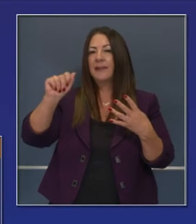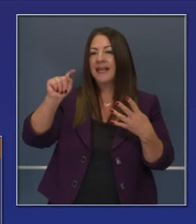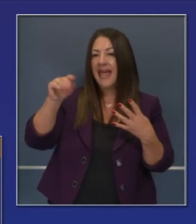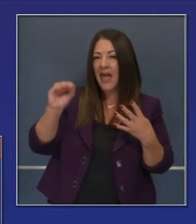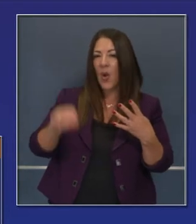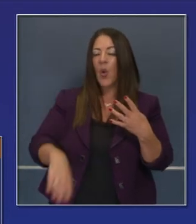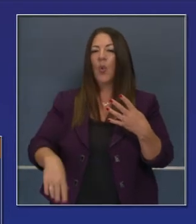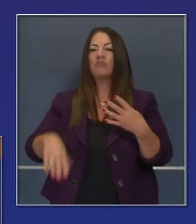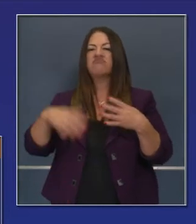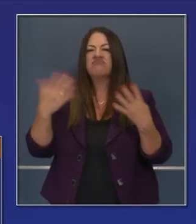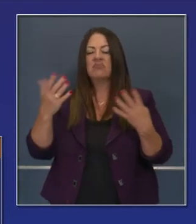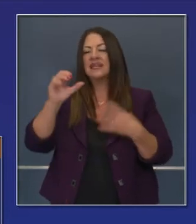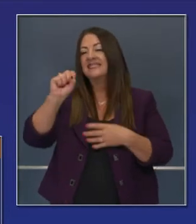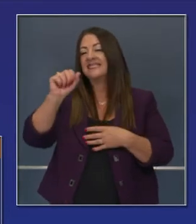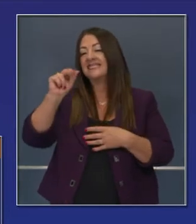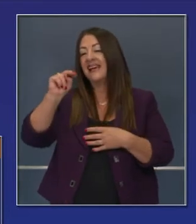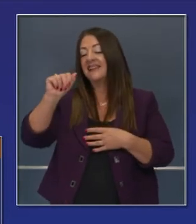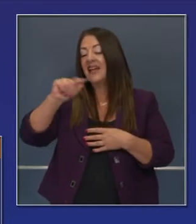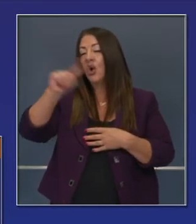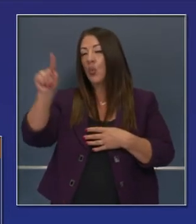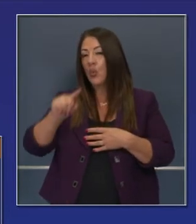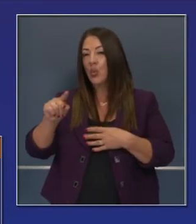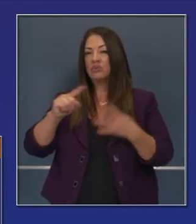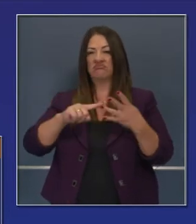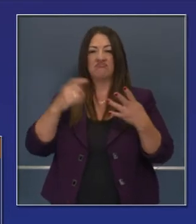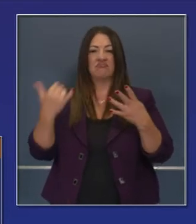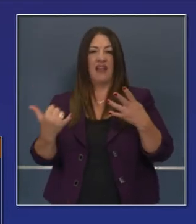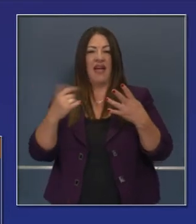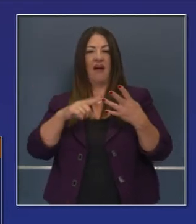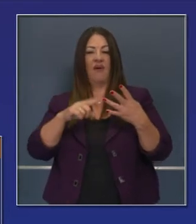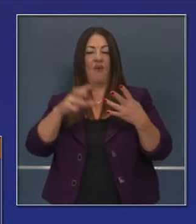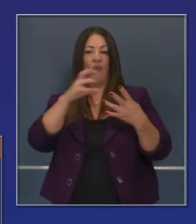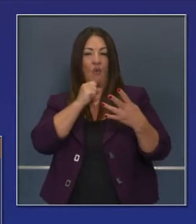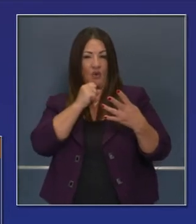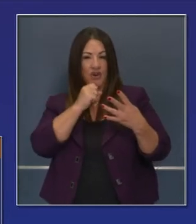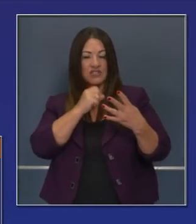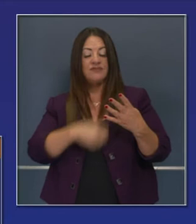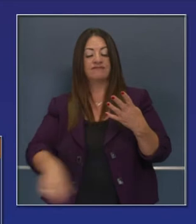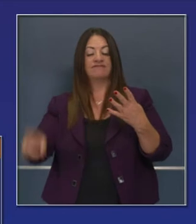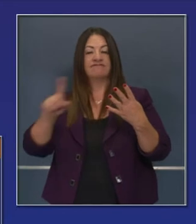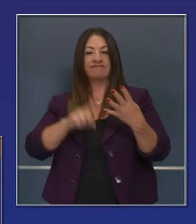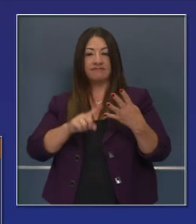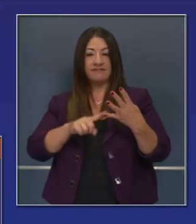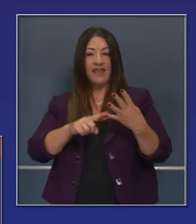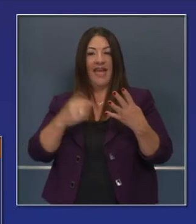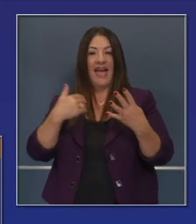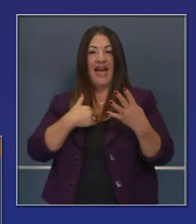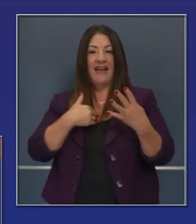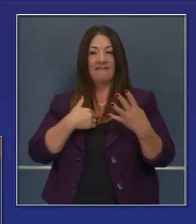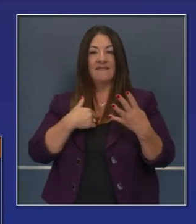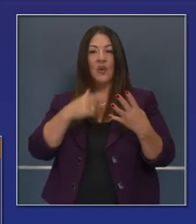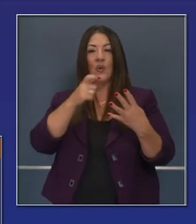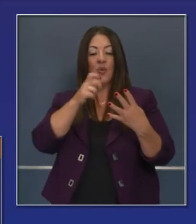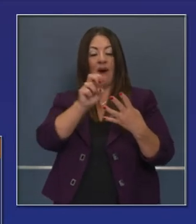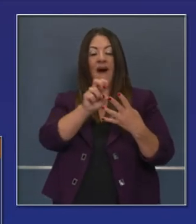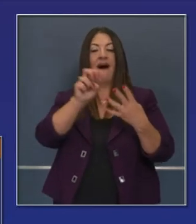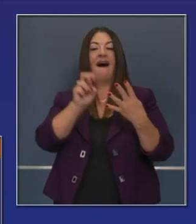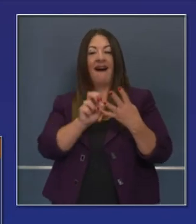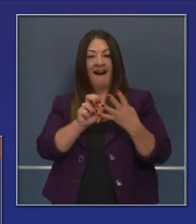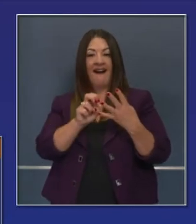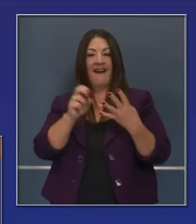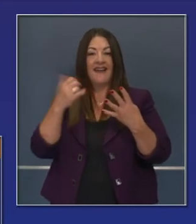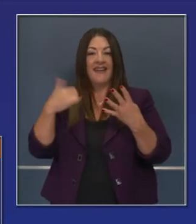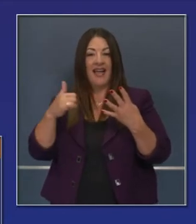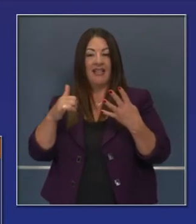Como dijo el gobernador, ningún condado está retrocediendo en niveles. Tenemos un número de condados que